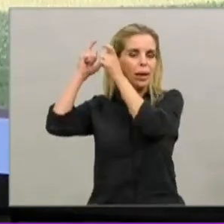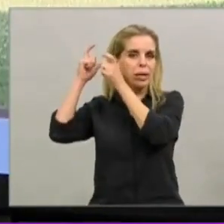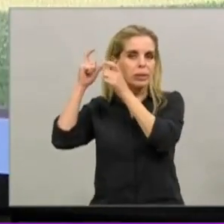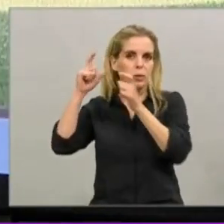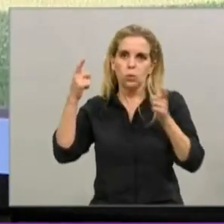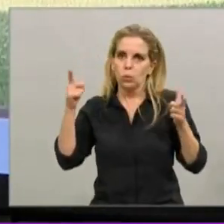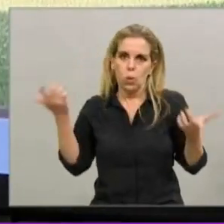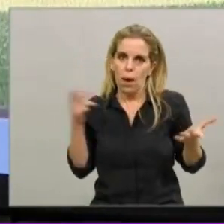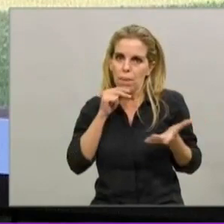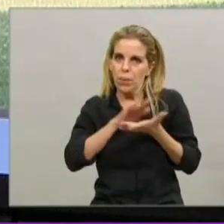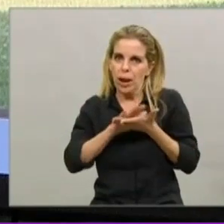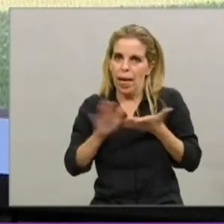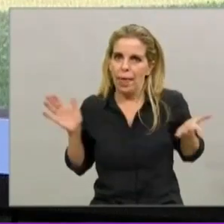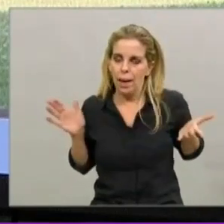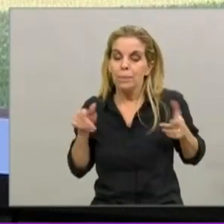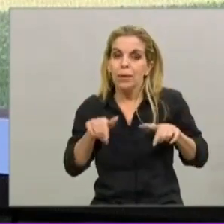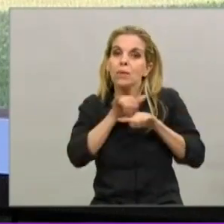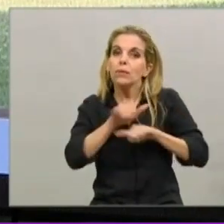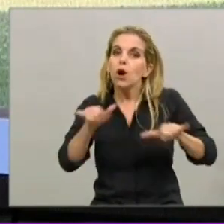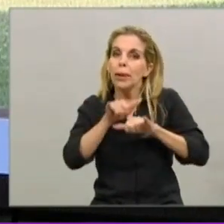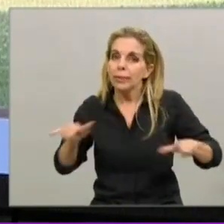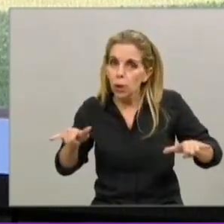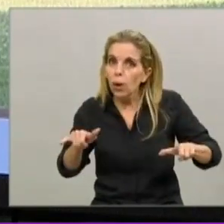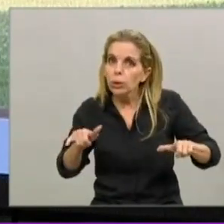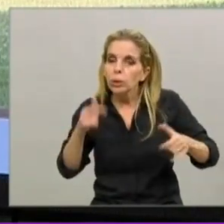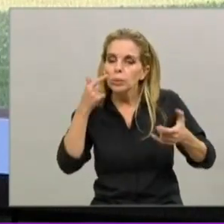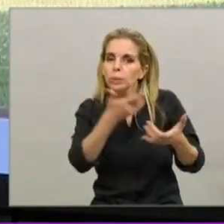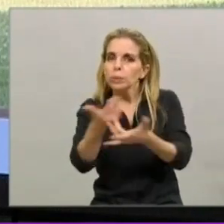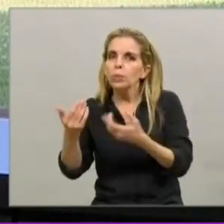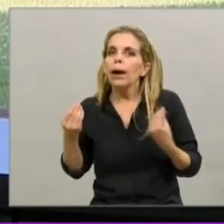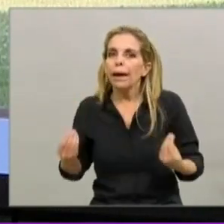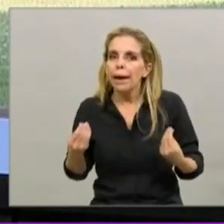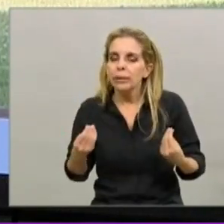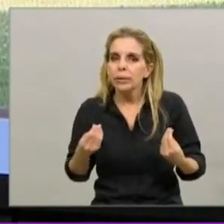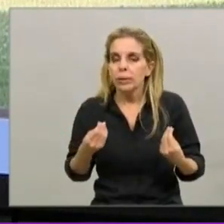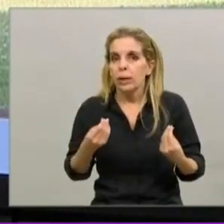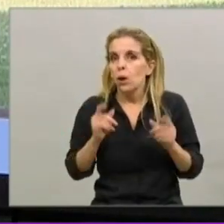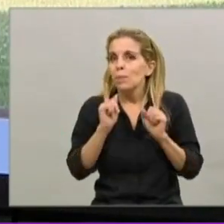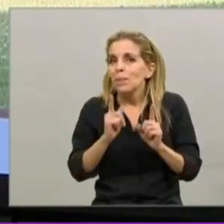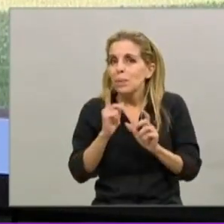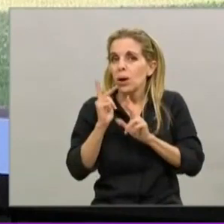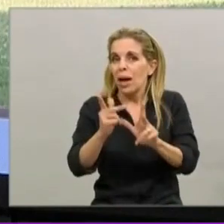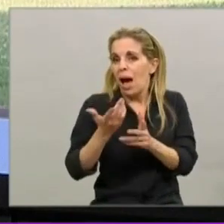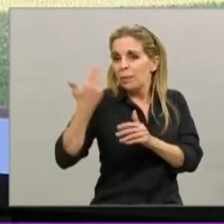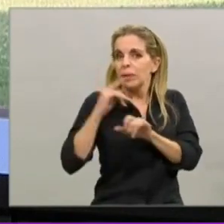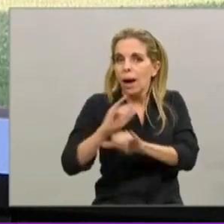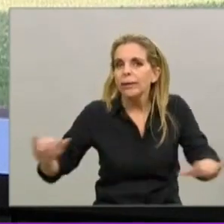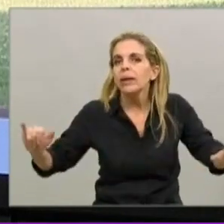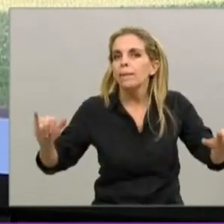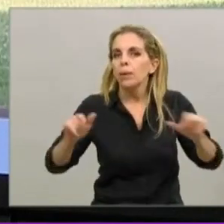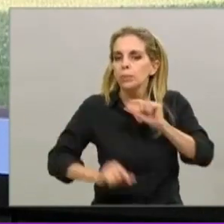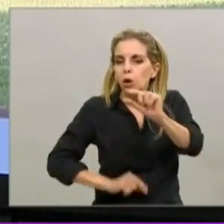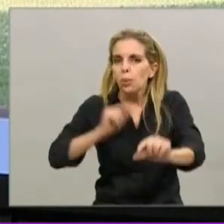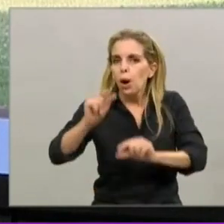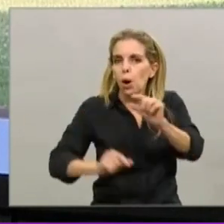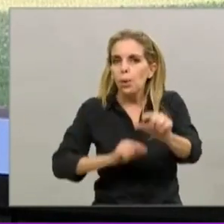Ahora, los datos, lo que sí nos muestran es que lo que dijimos desde el primer día está llegando. Que es que en algún momento, y así lo vimos